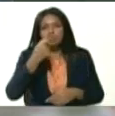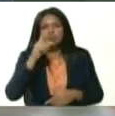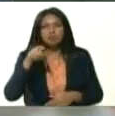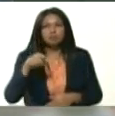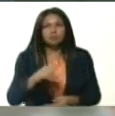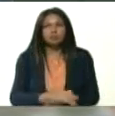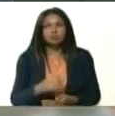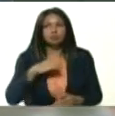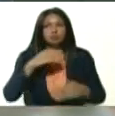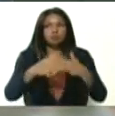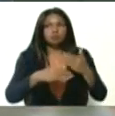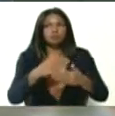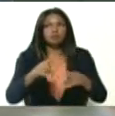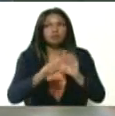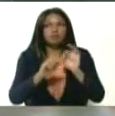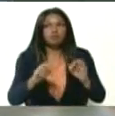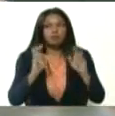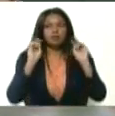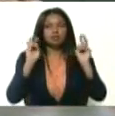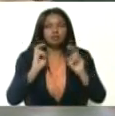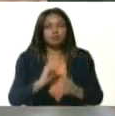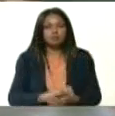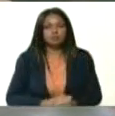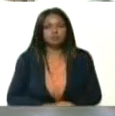hemos avanzado muchísimo en este tema, presidente.